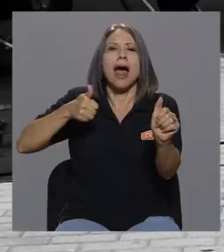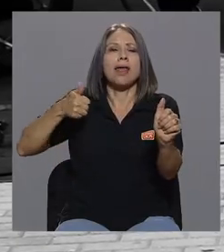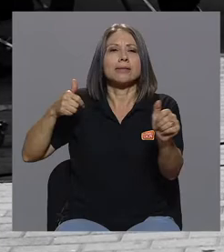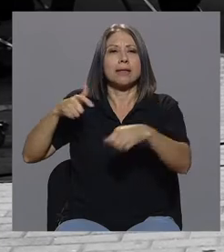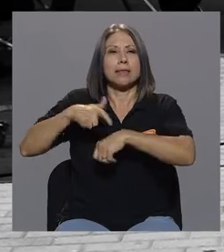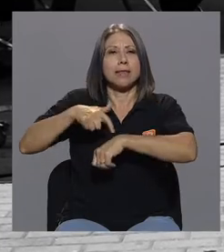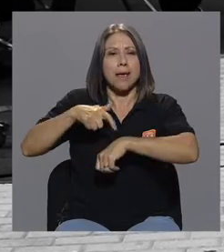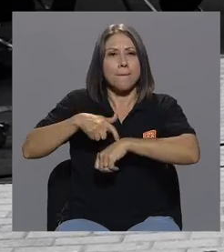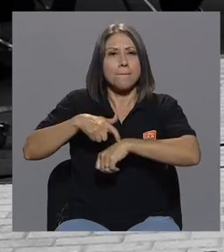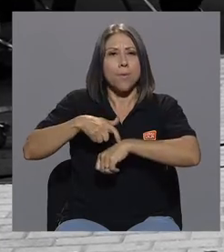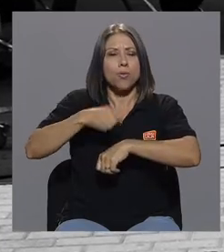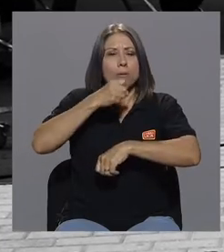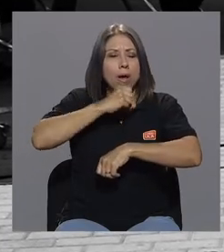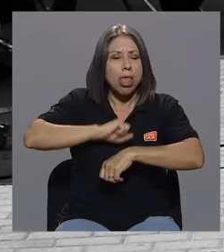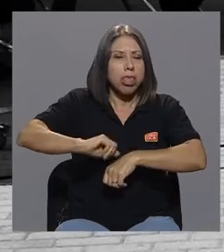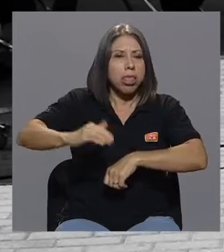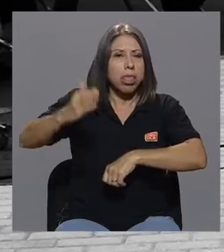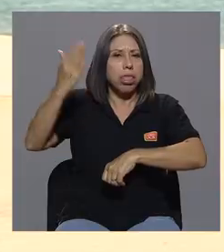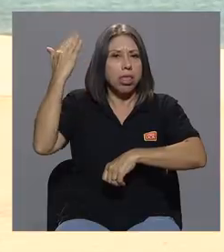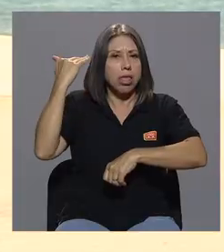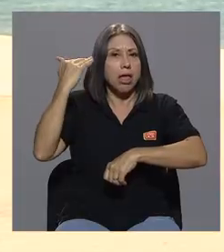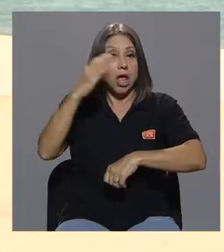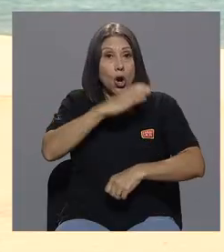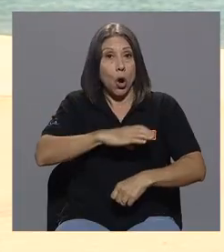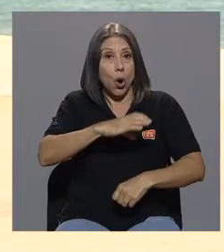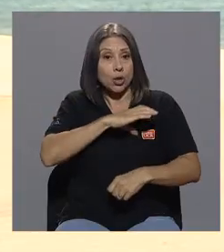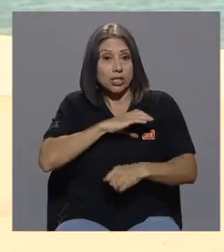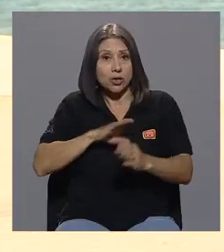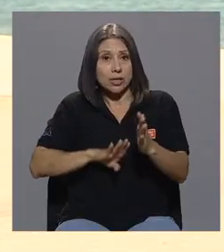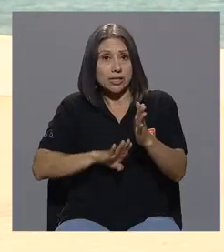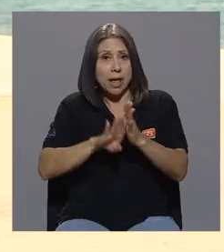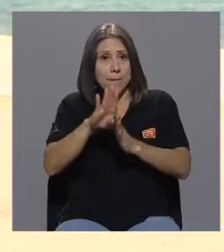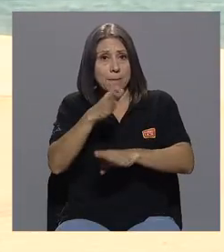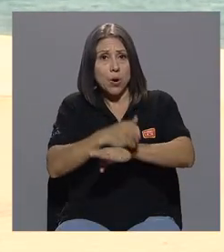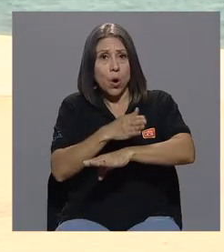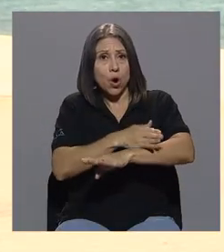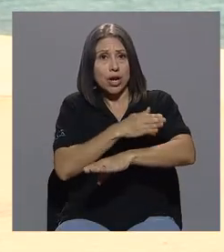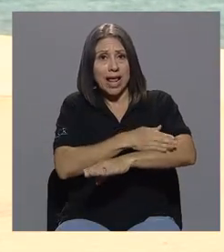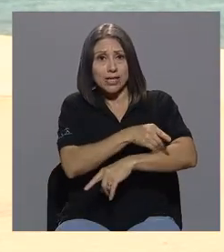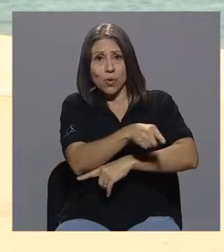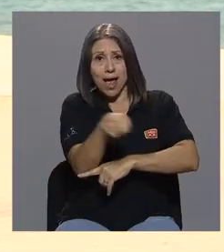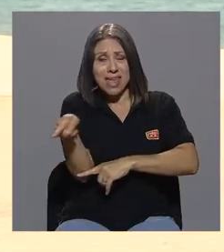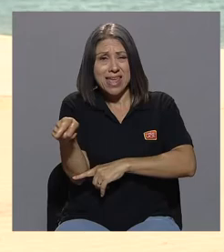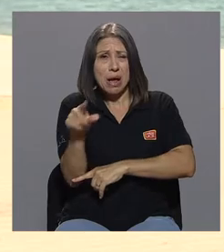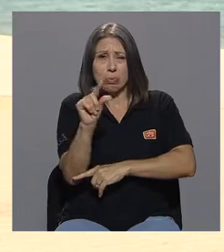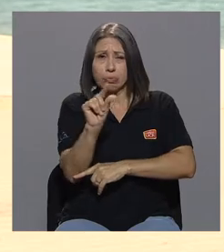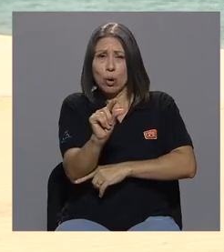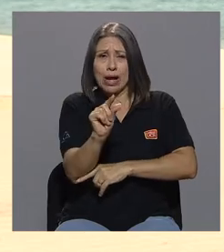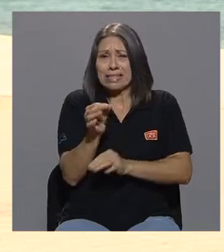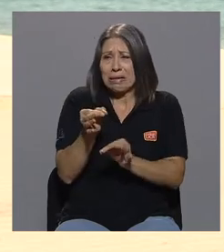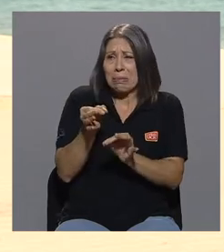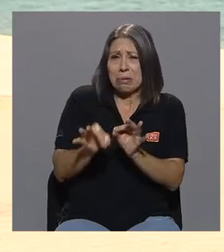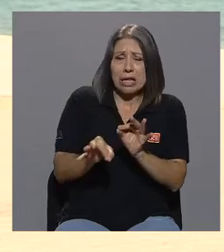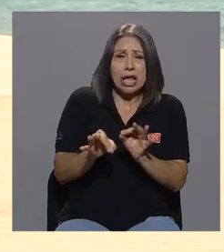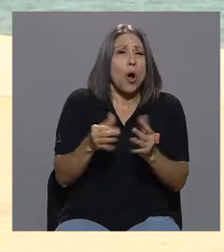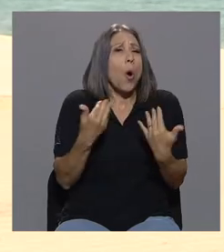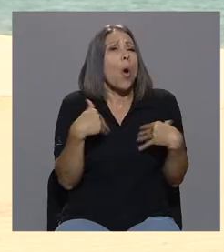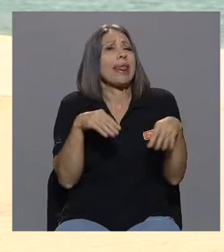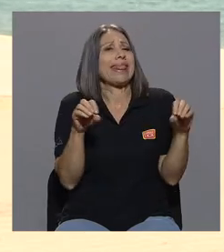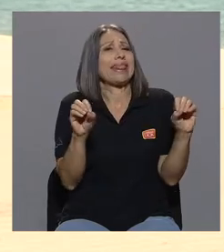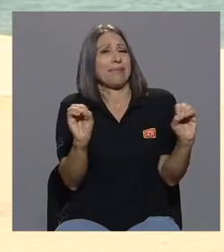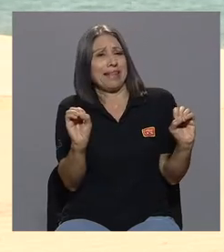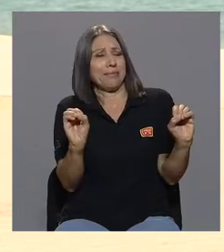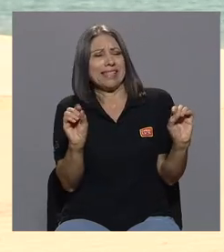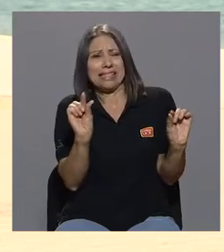progreso han sido pocas. Mínimas. Por no decir nulas, mínimas, exactamente.